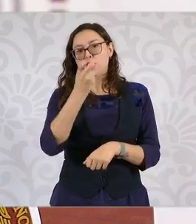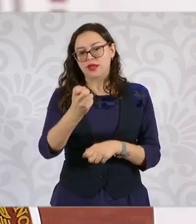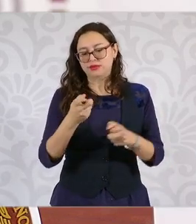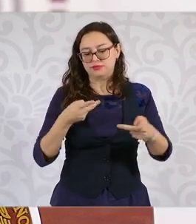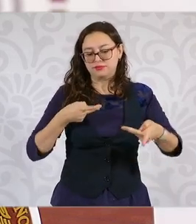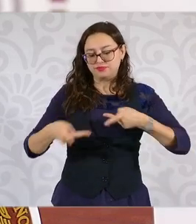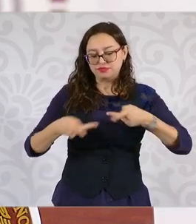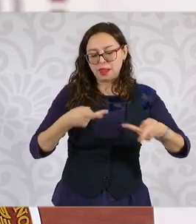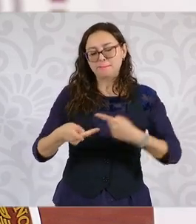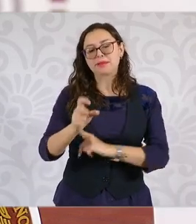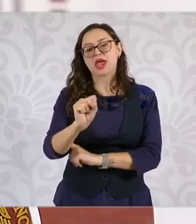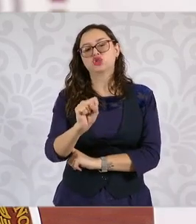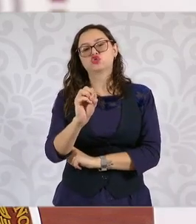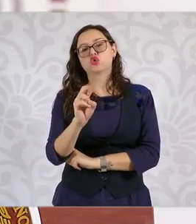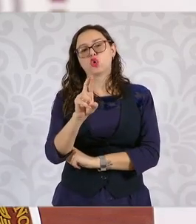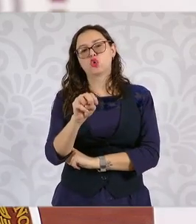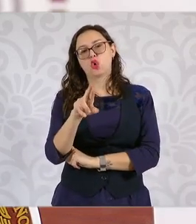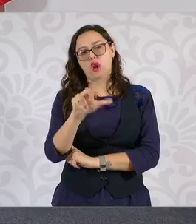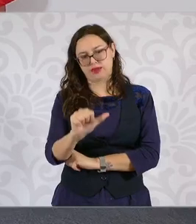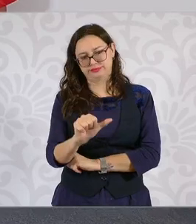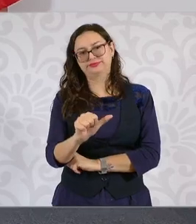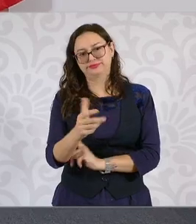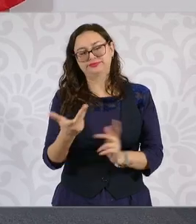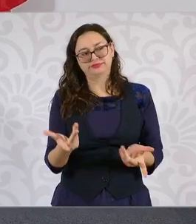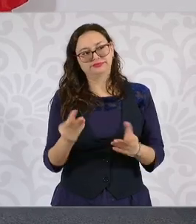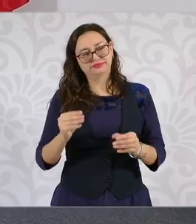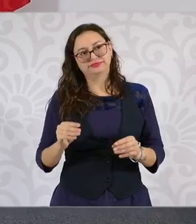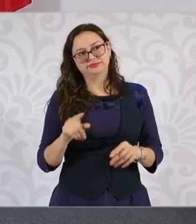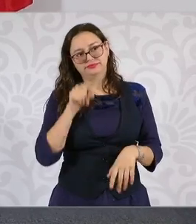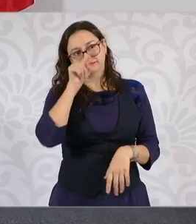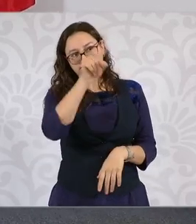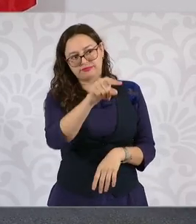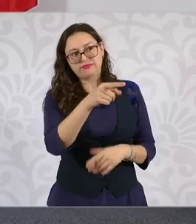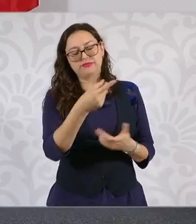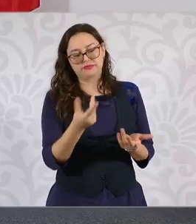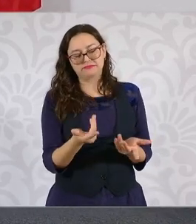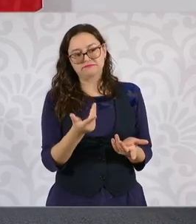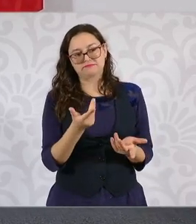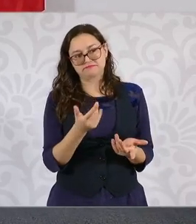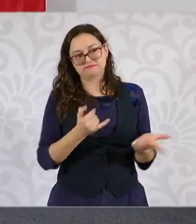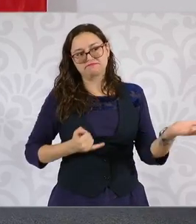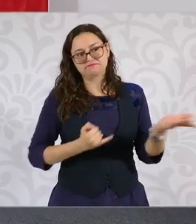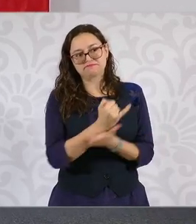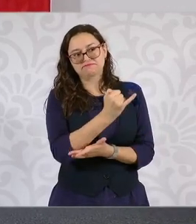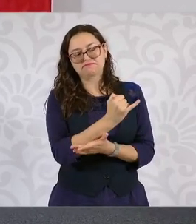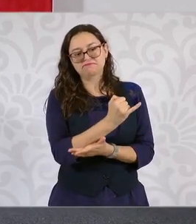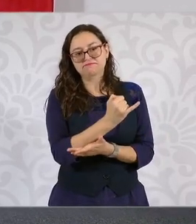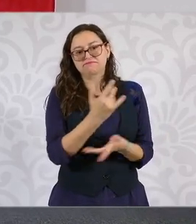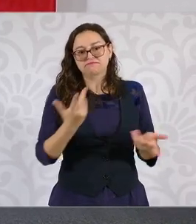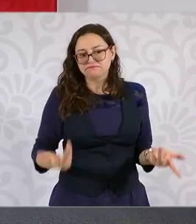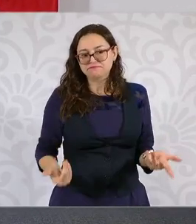recursos naturales, obviamente su pueblo, su gente